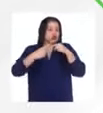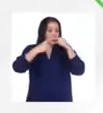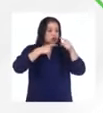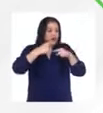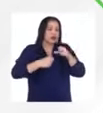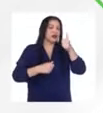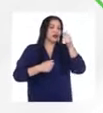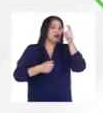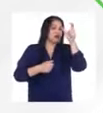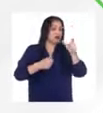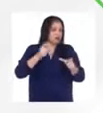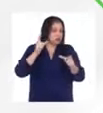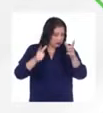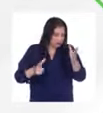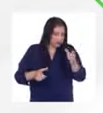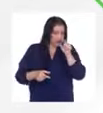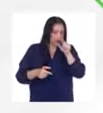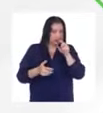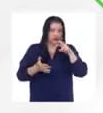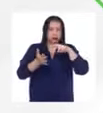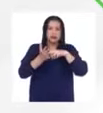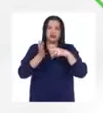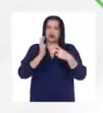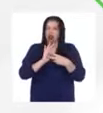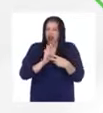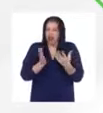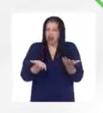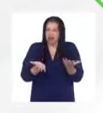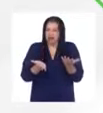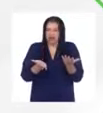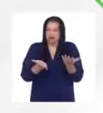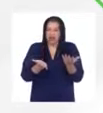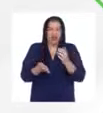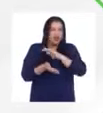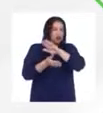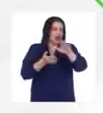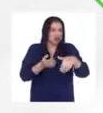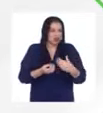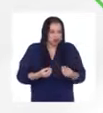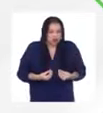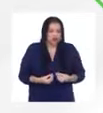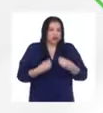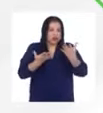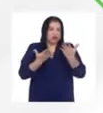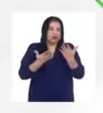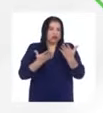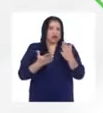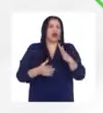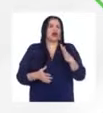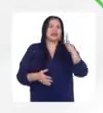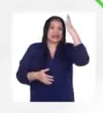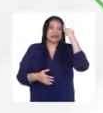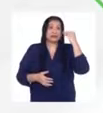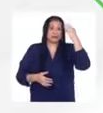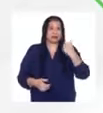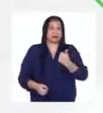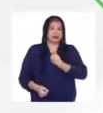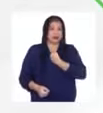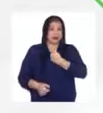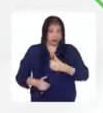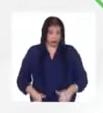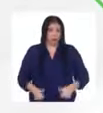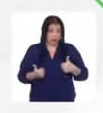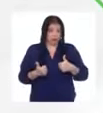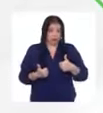persona. Ese significado es lo que todos le atribuimos a los eventos de nuestra vida. Y